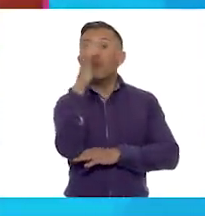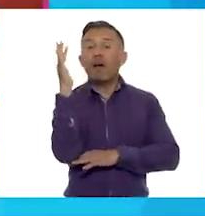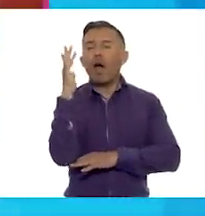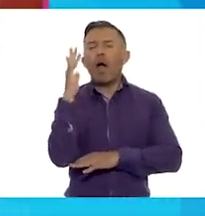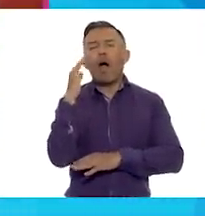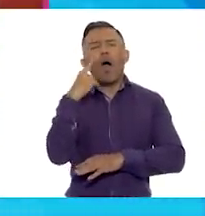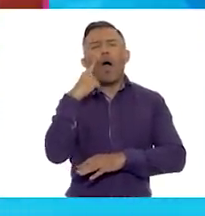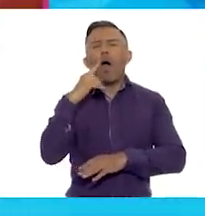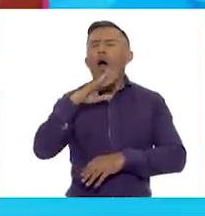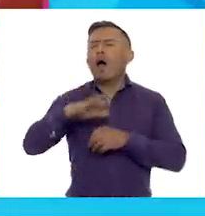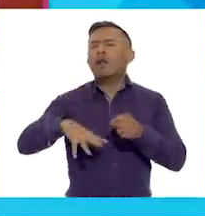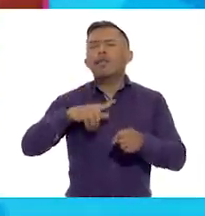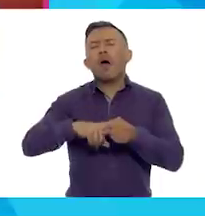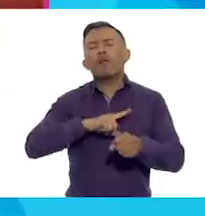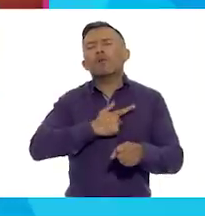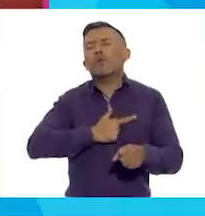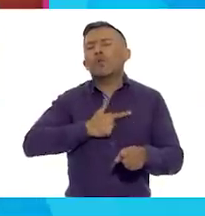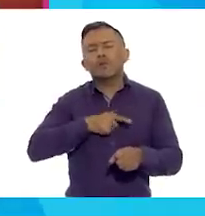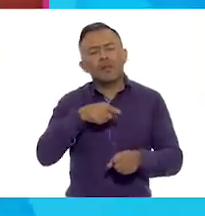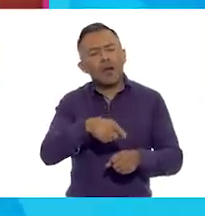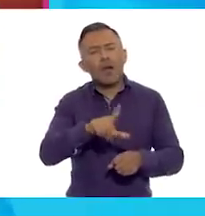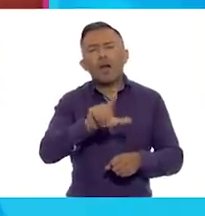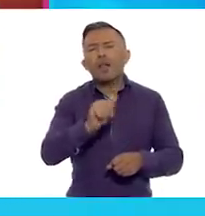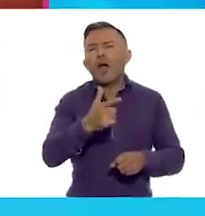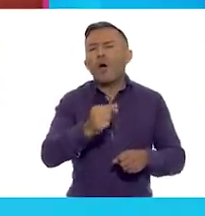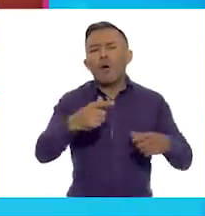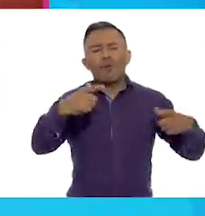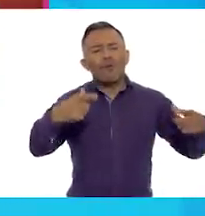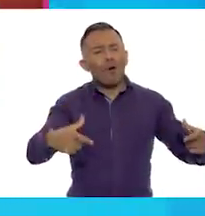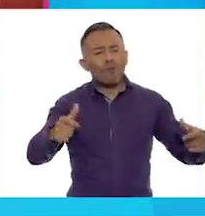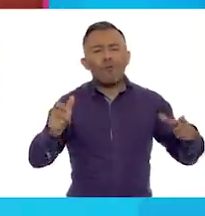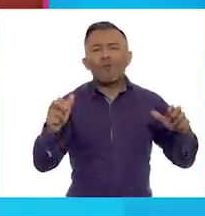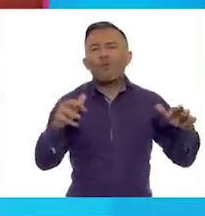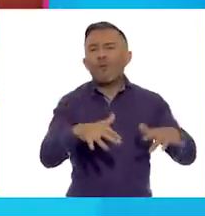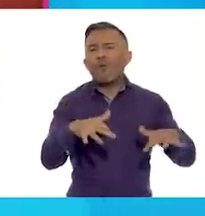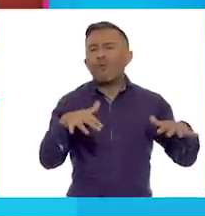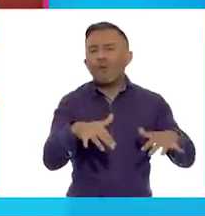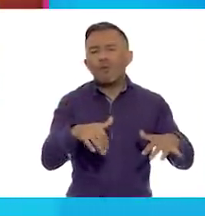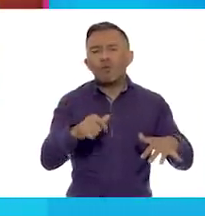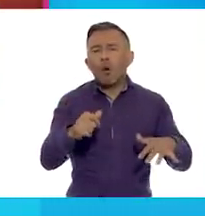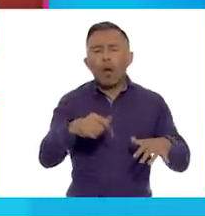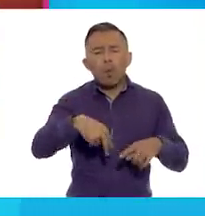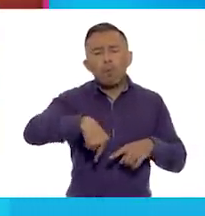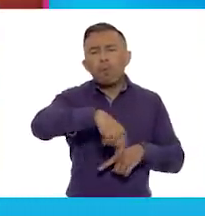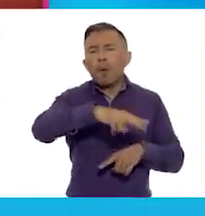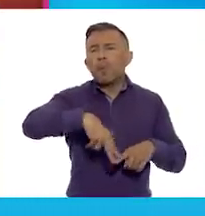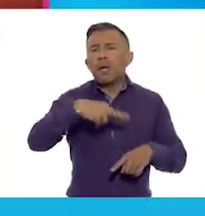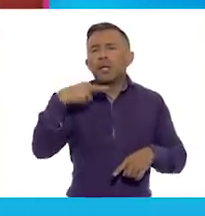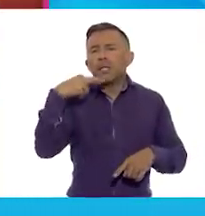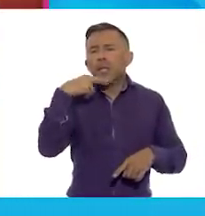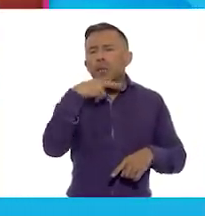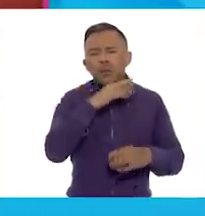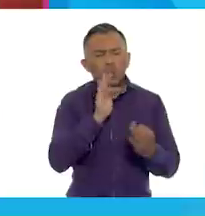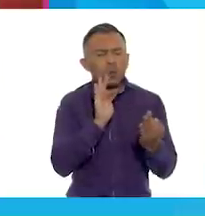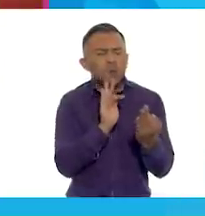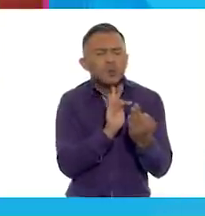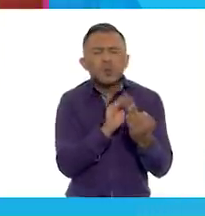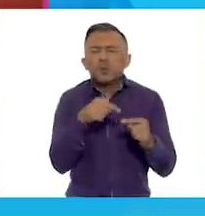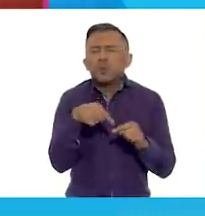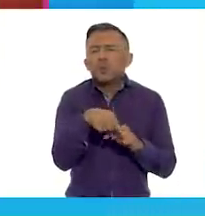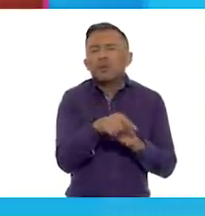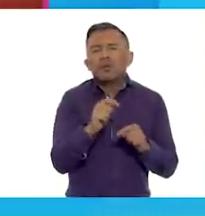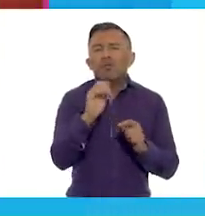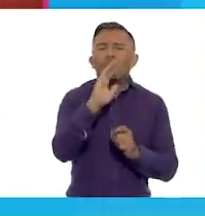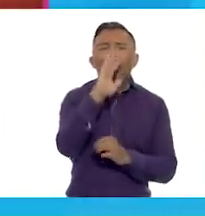beber y a bañarse al río en una misma senda. Es un viaje corto y muy agradable que está